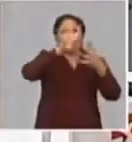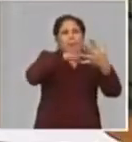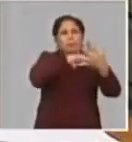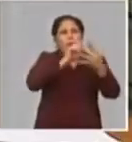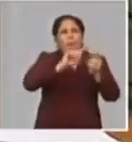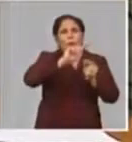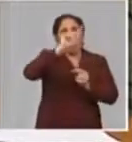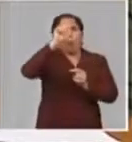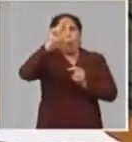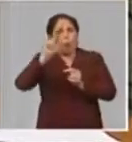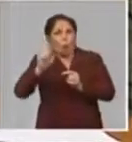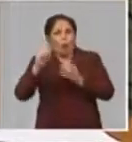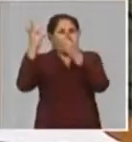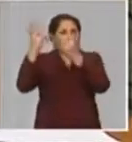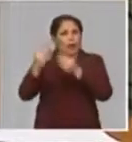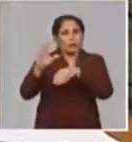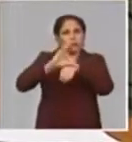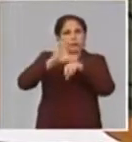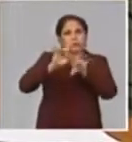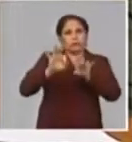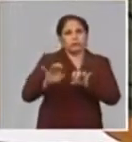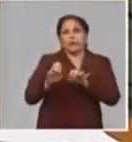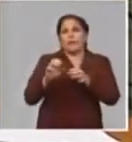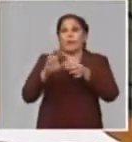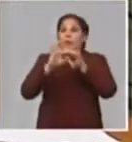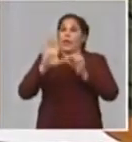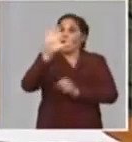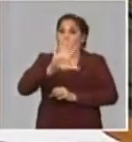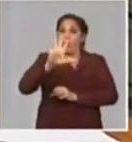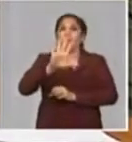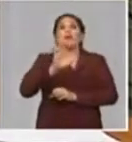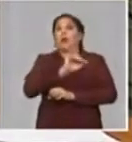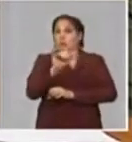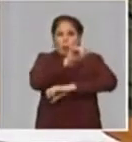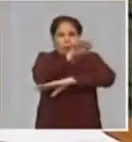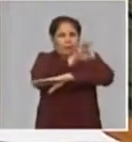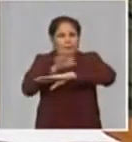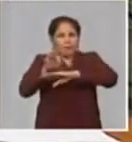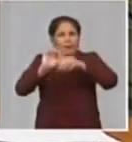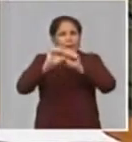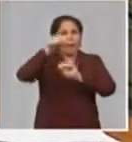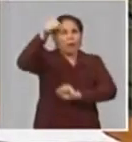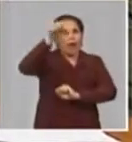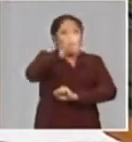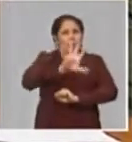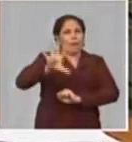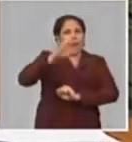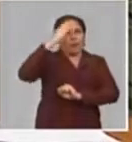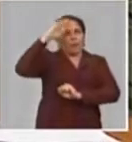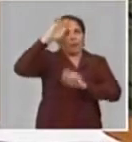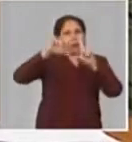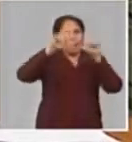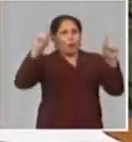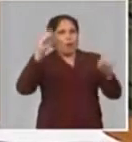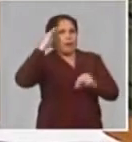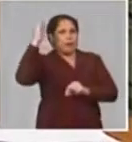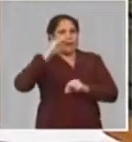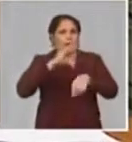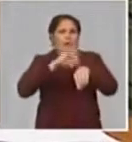el seguimiento de los datos, y los estudiantes de geografía también, el diseño de los planes, los mapas,